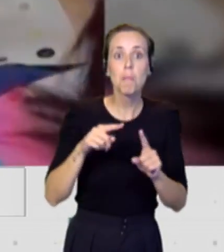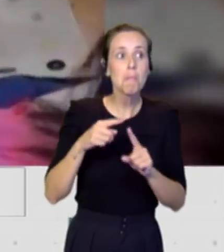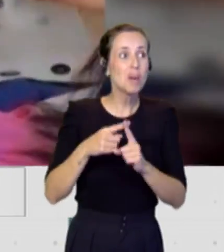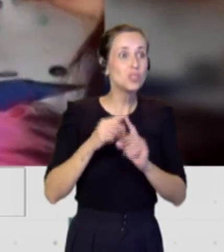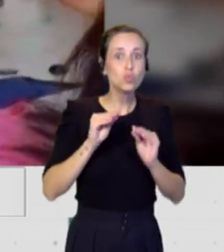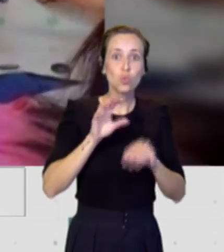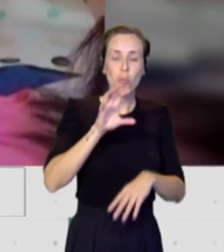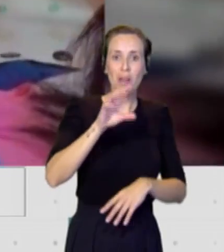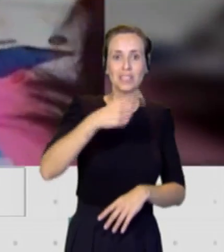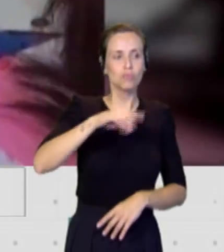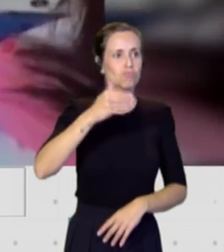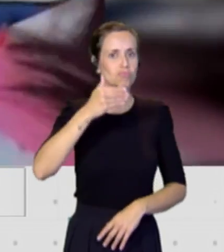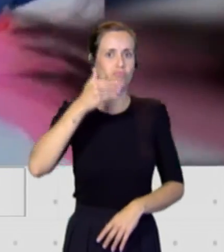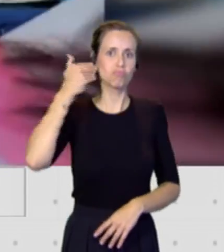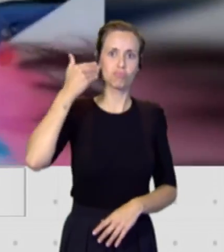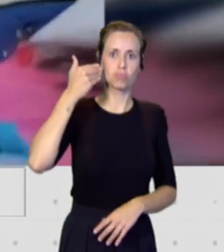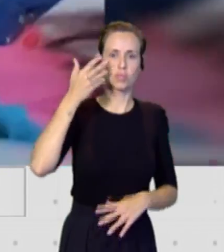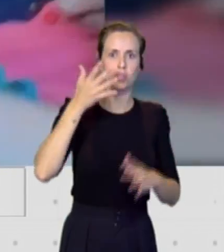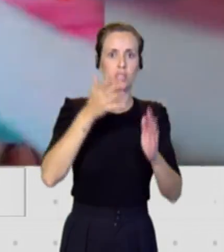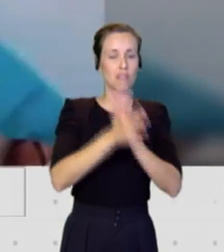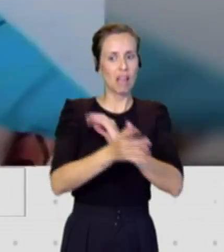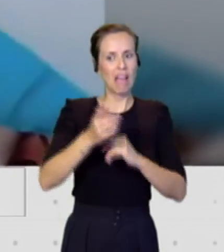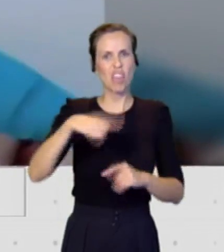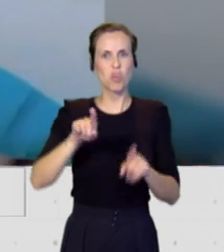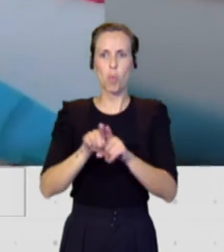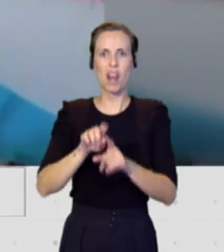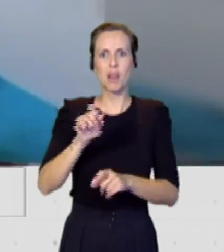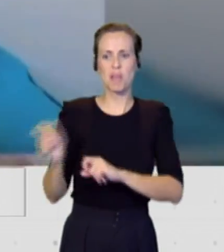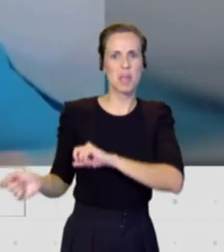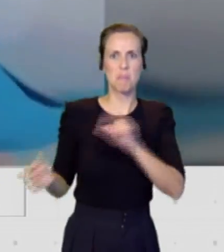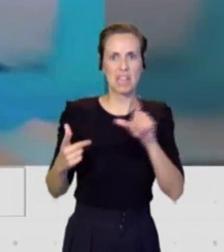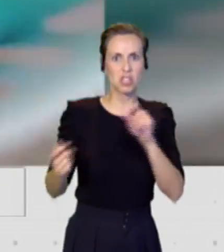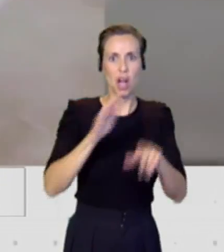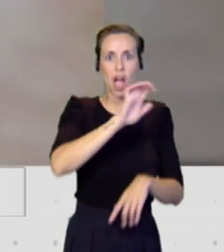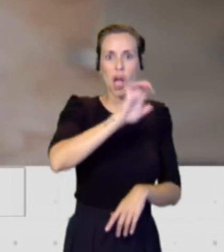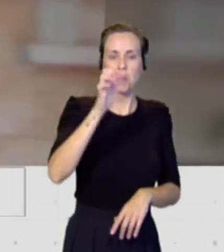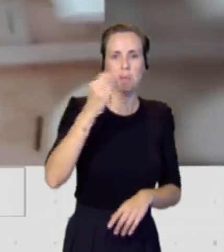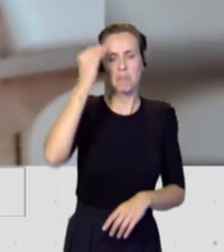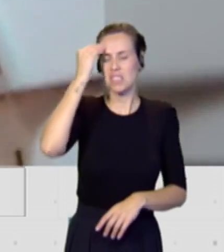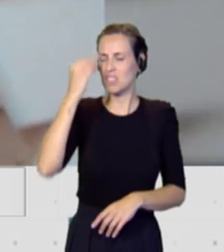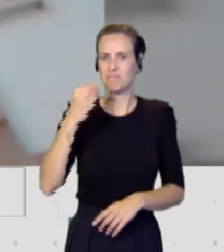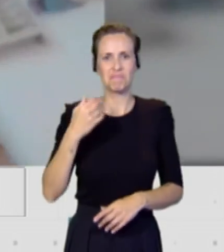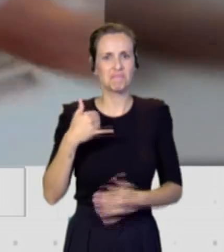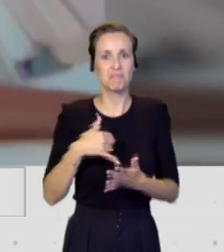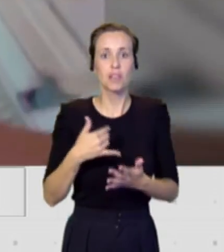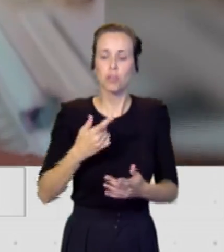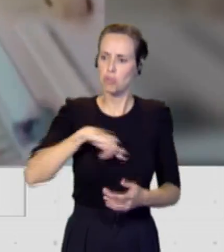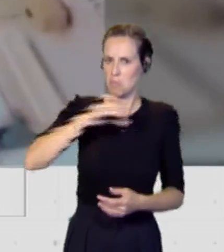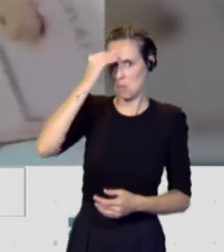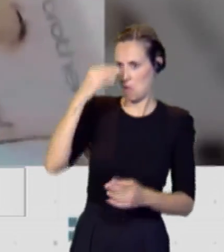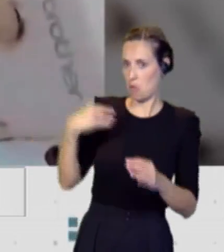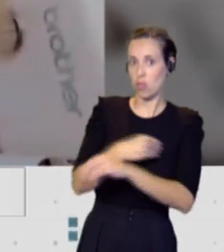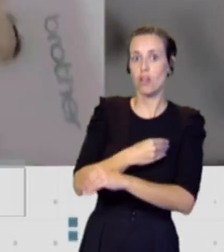descrédito como personas venir a Europa, a pesar de que nosotros los europeos podemos pensar lo contrario, y solo les falta